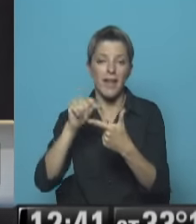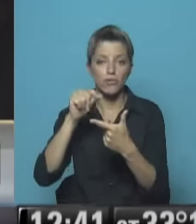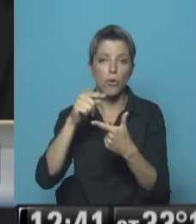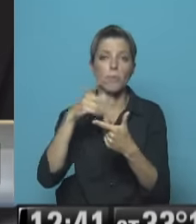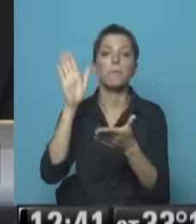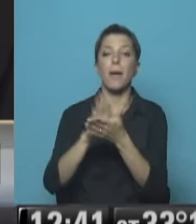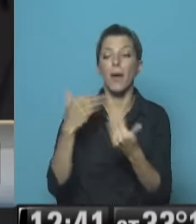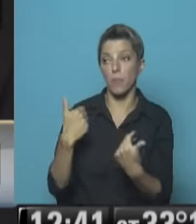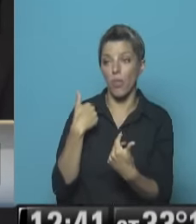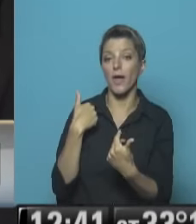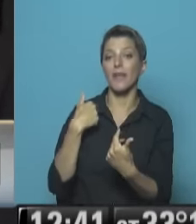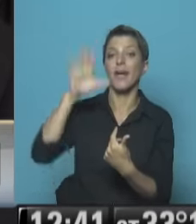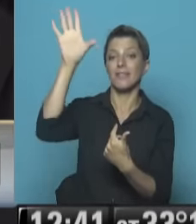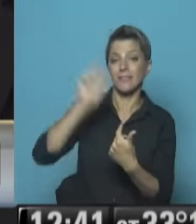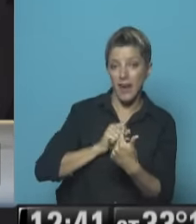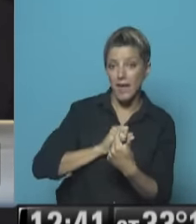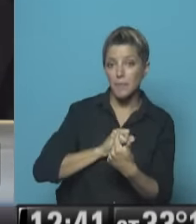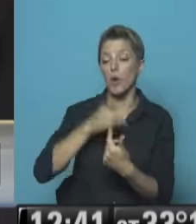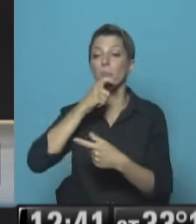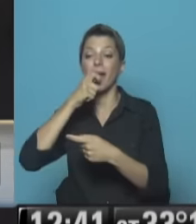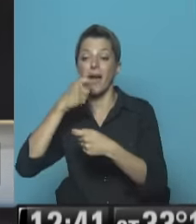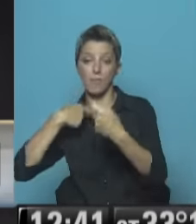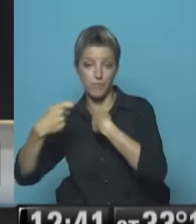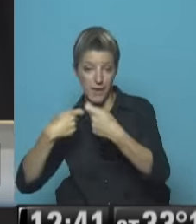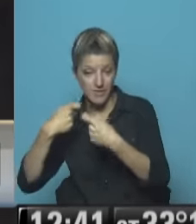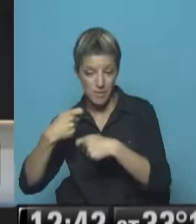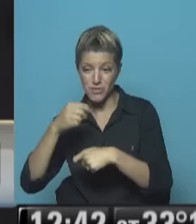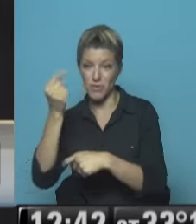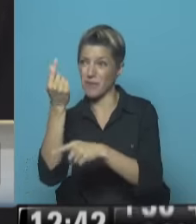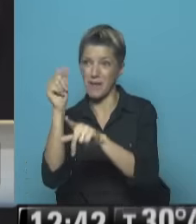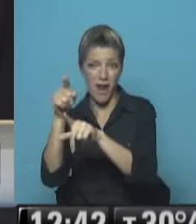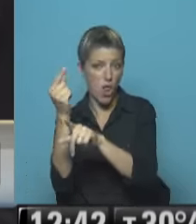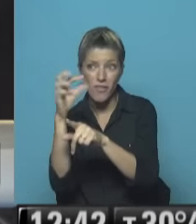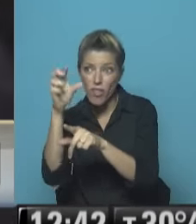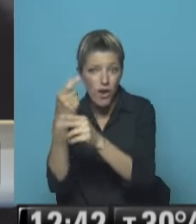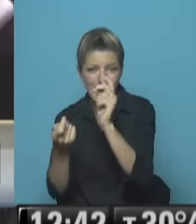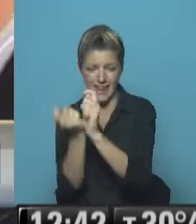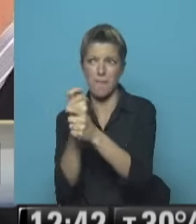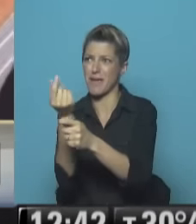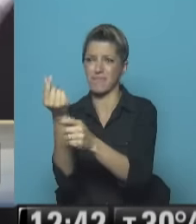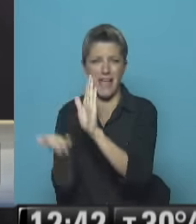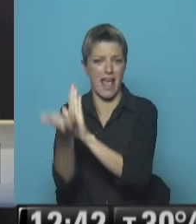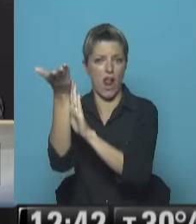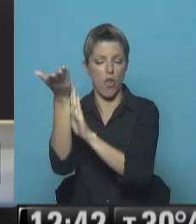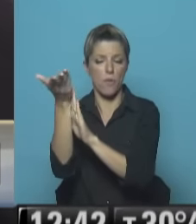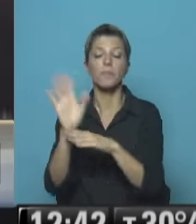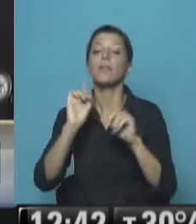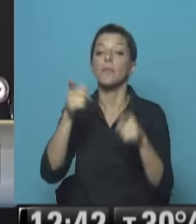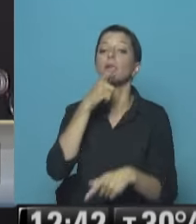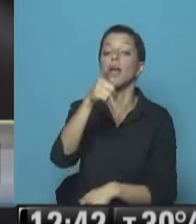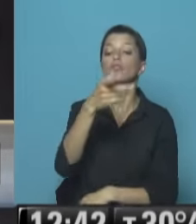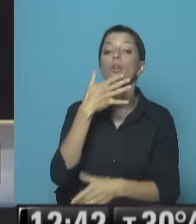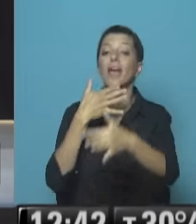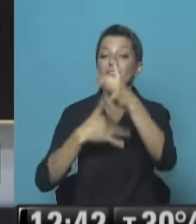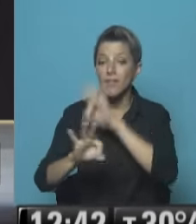importar Y un dólar más caro para operaciones financieras Con una brecha enorme, ¿no? Claro, pero además Los dólares que vendés para importar